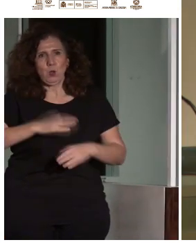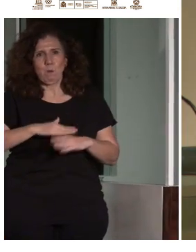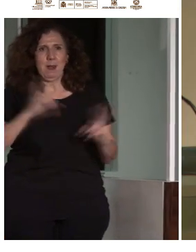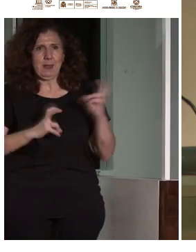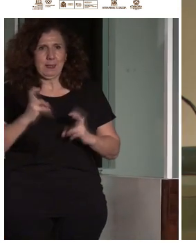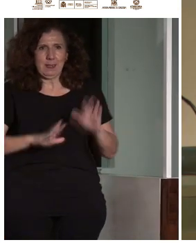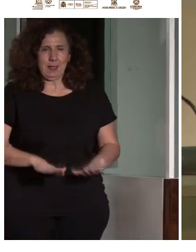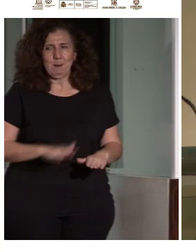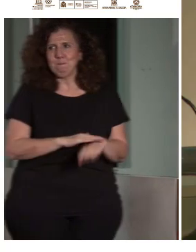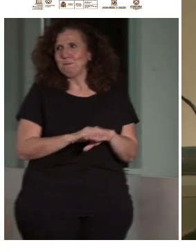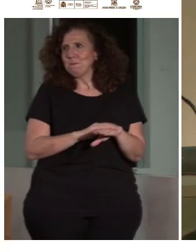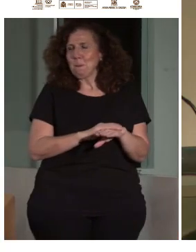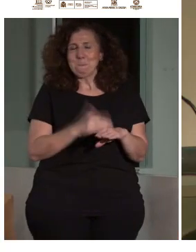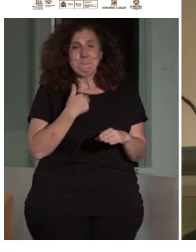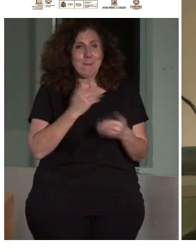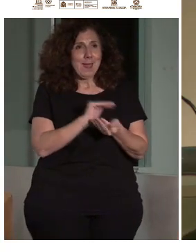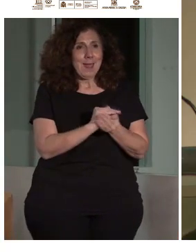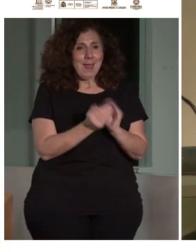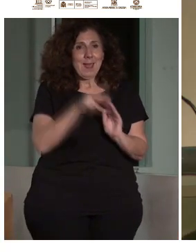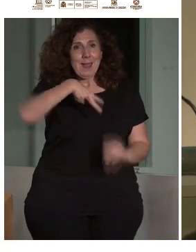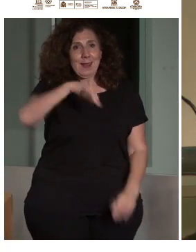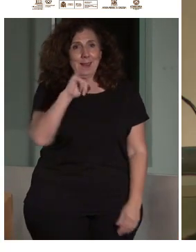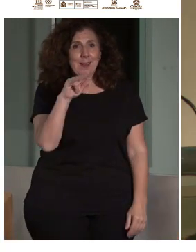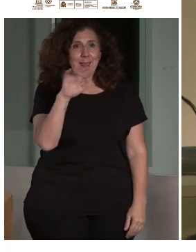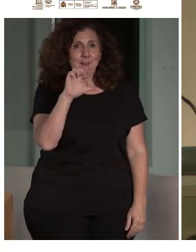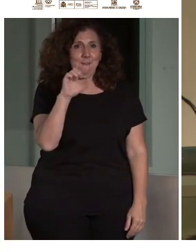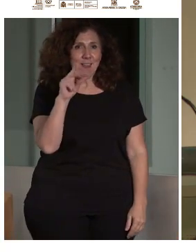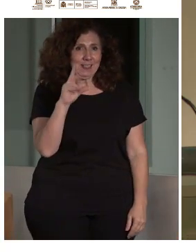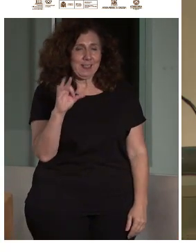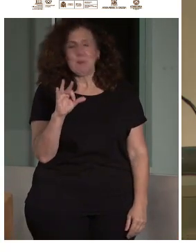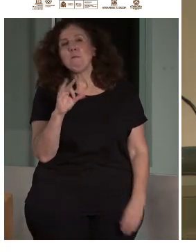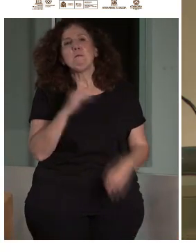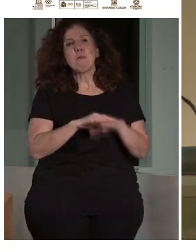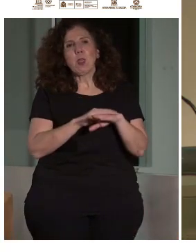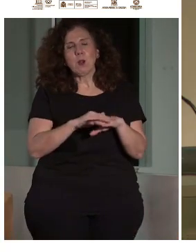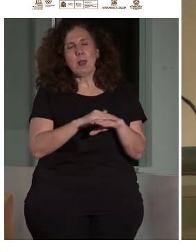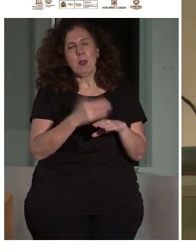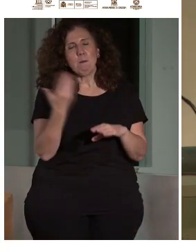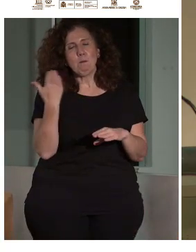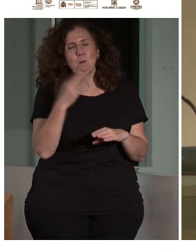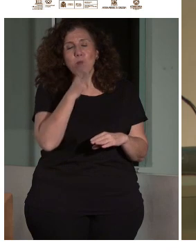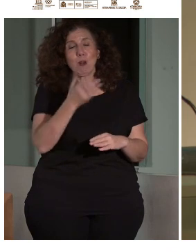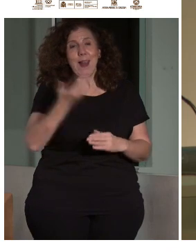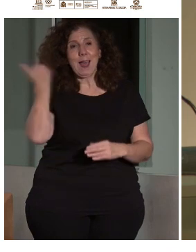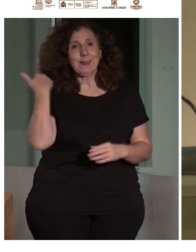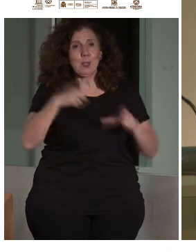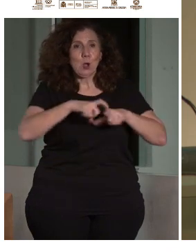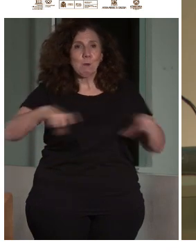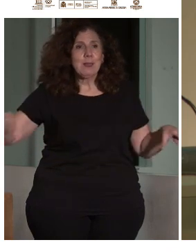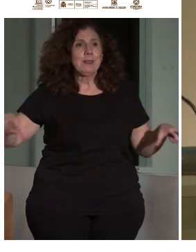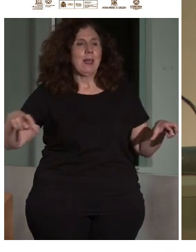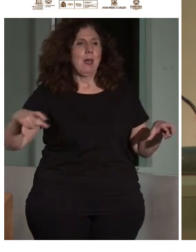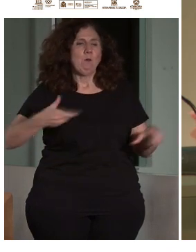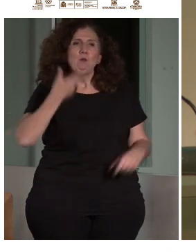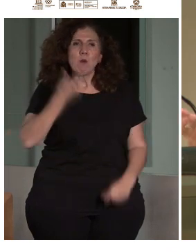Bueno, Nieves, disculpa que nos retrasemos, pero es verdad que la anterior mesa era muy importante y, sobre todo, la participación